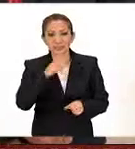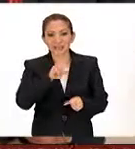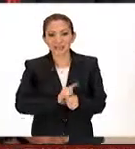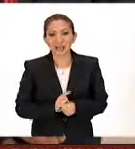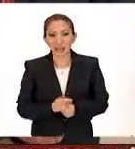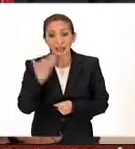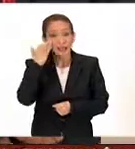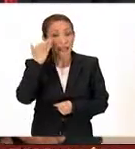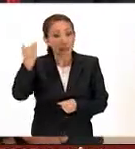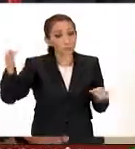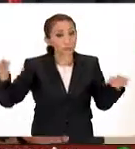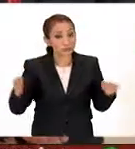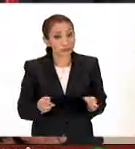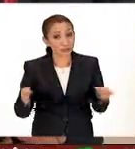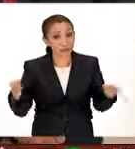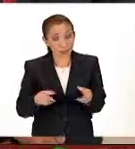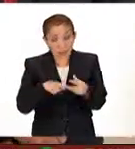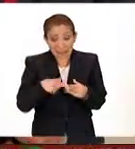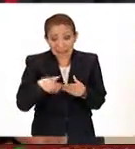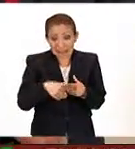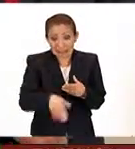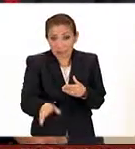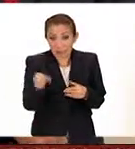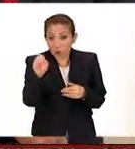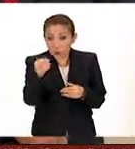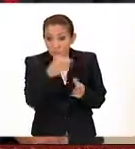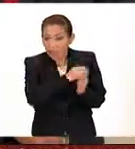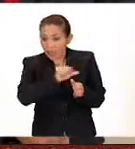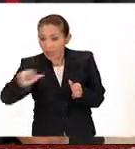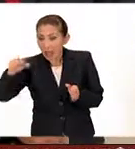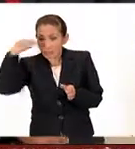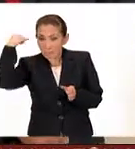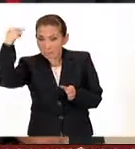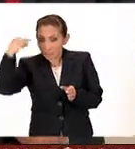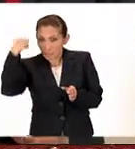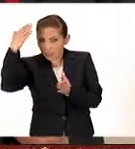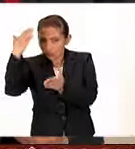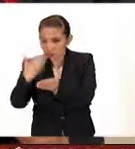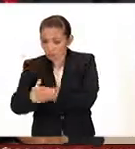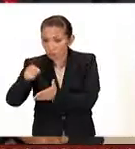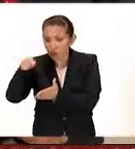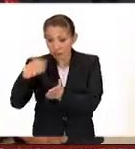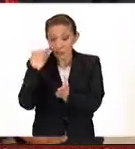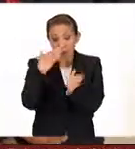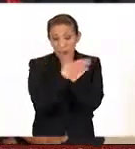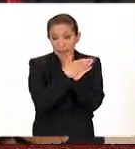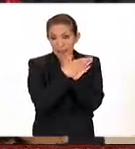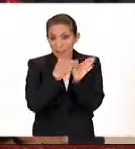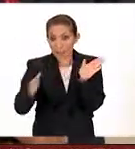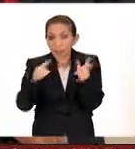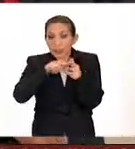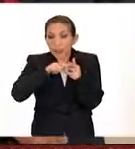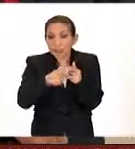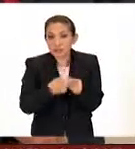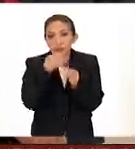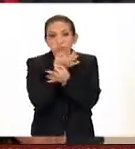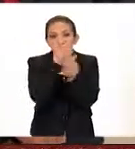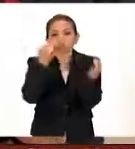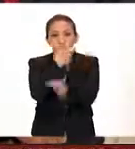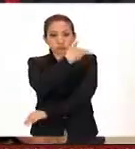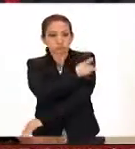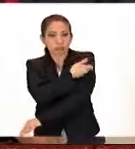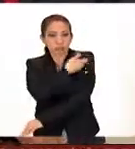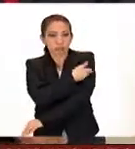Temporada de frío que se inicia en octubre y concluye en marzo. Ahí, en esta temporada, iniciamos la campaña de